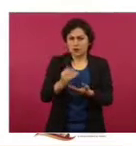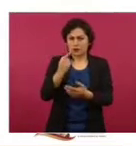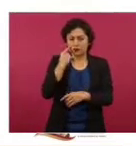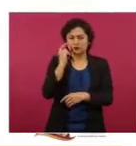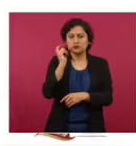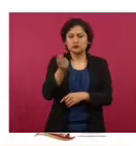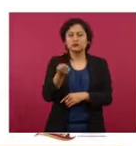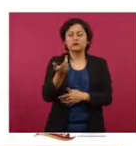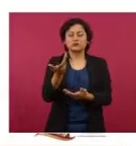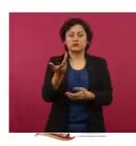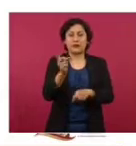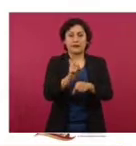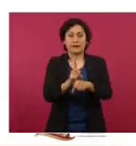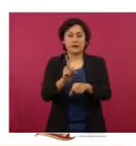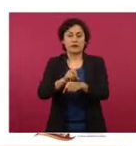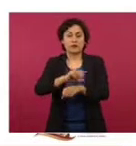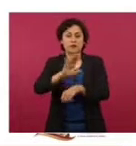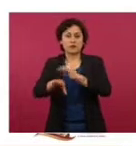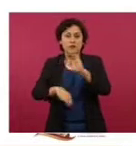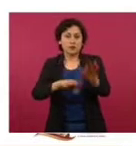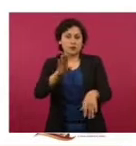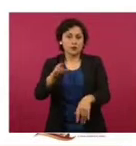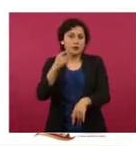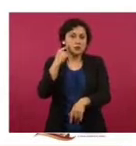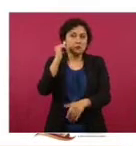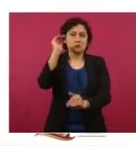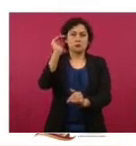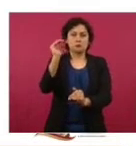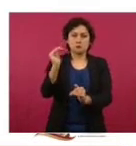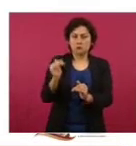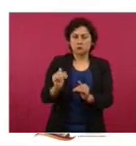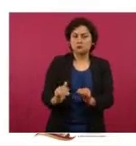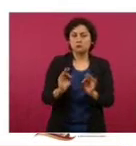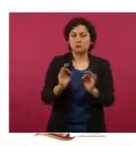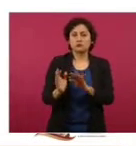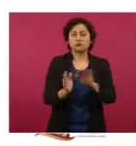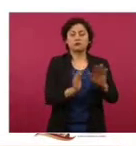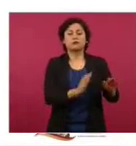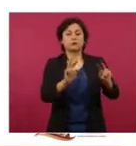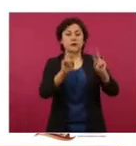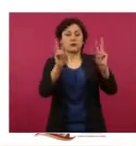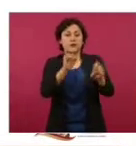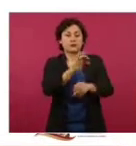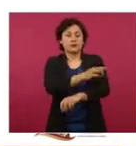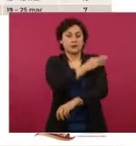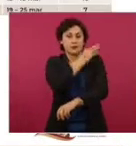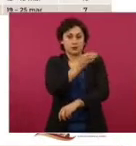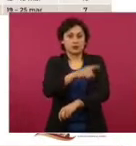promedio diario de defunciones. Seguimos con la vacunación de niñas y niños de 5 a 11 años de edad.